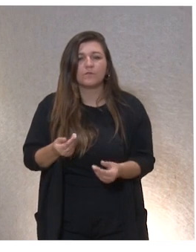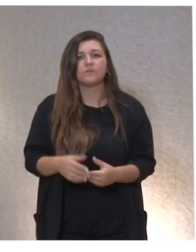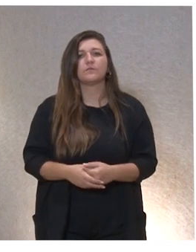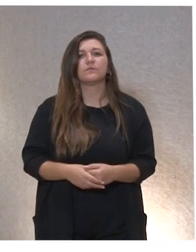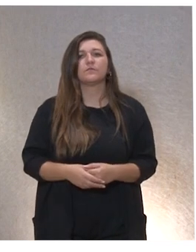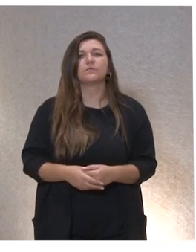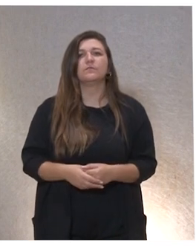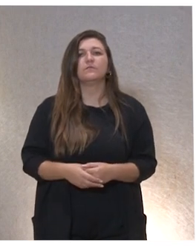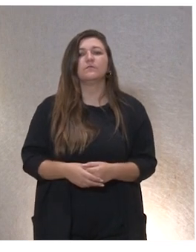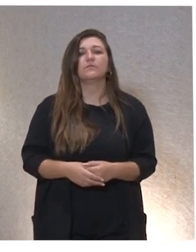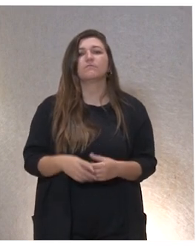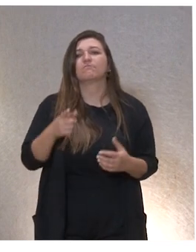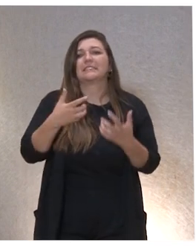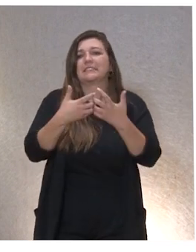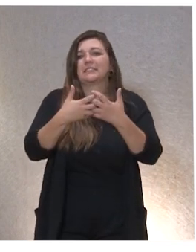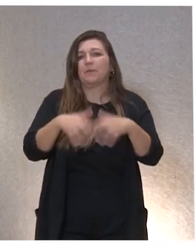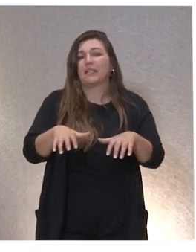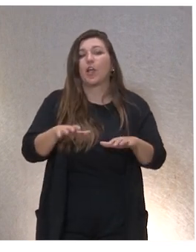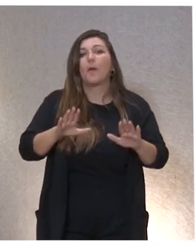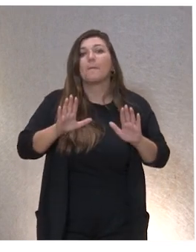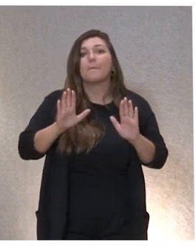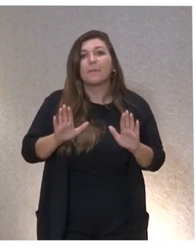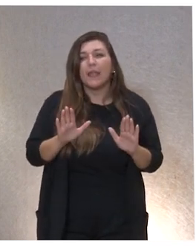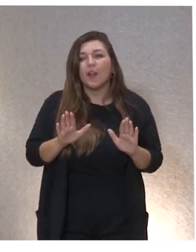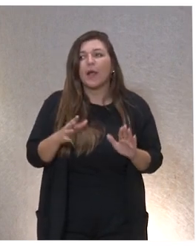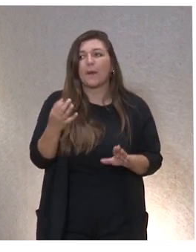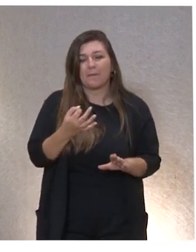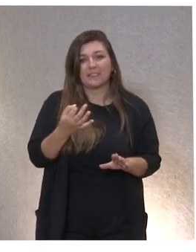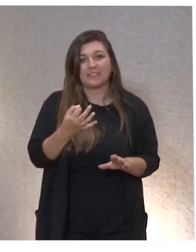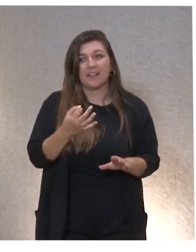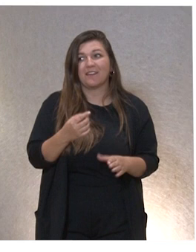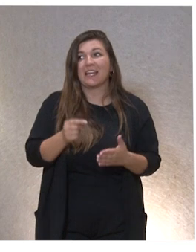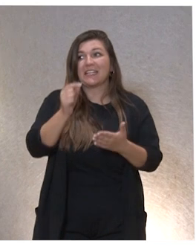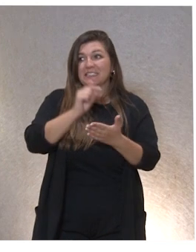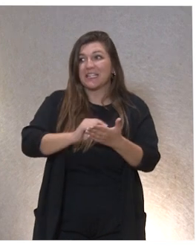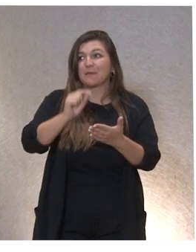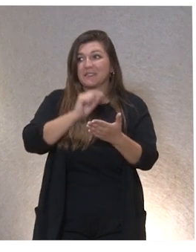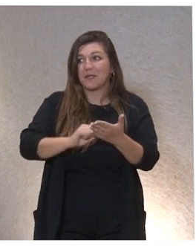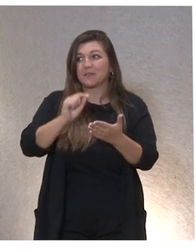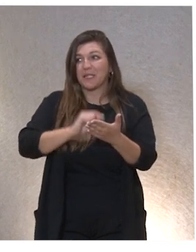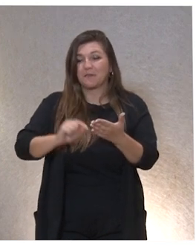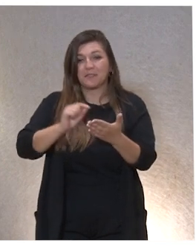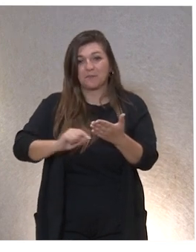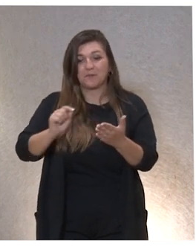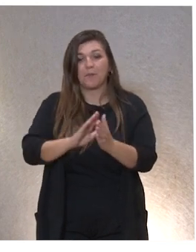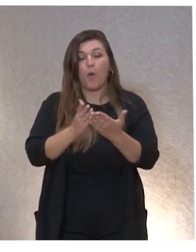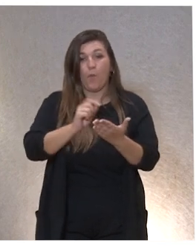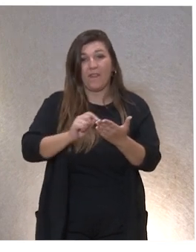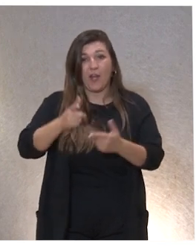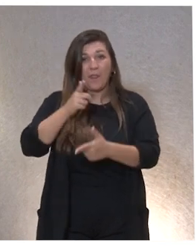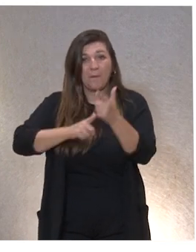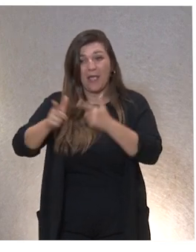Esto de una manera sistemática. ¿Qué pasaba? Que según íbamos escribiendo en nuestro cuaderno de viaje y en nuestro día a día,